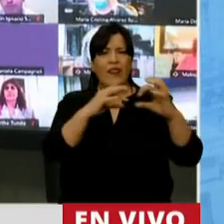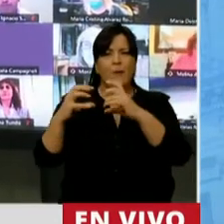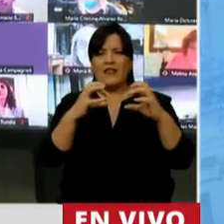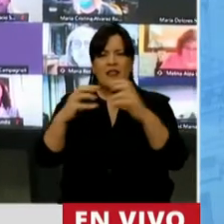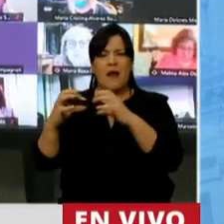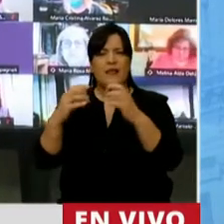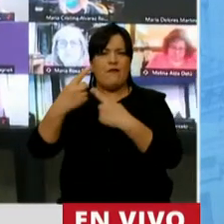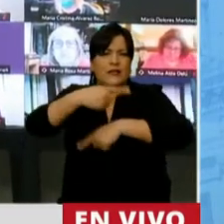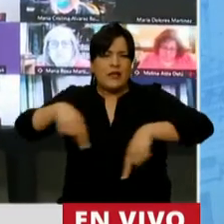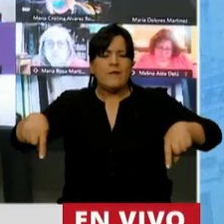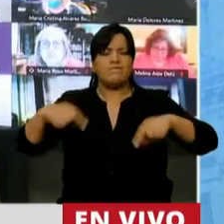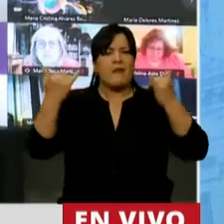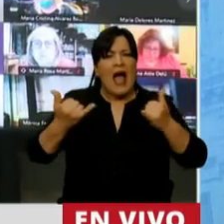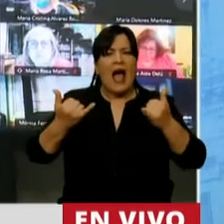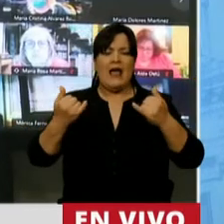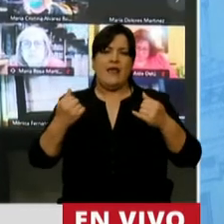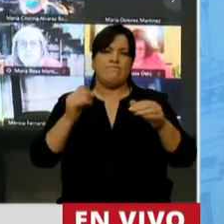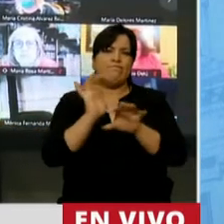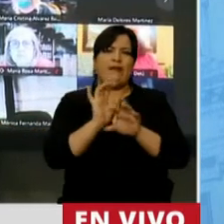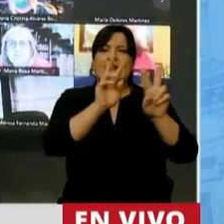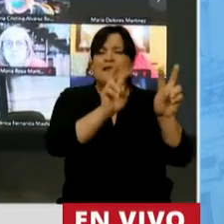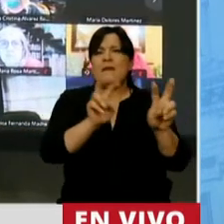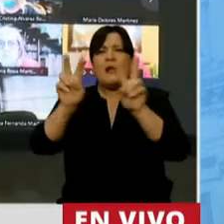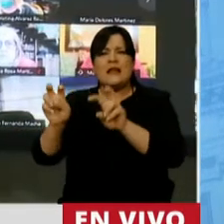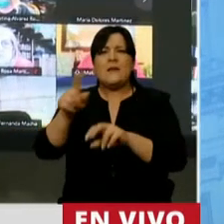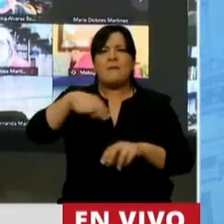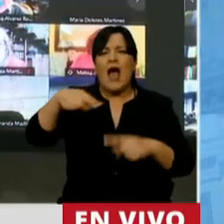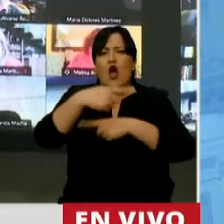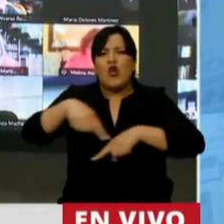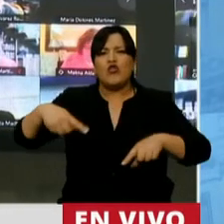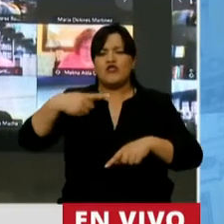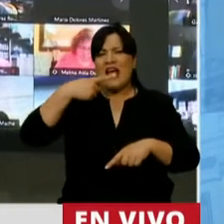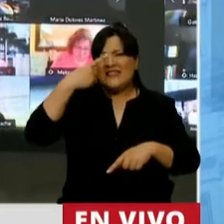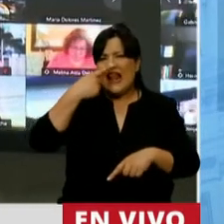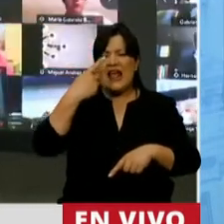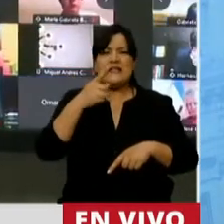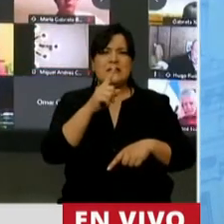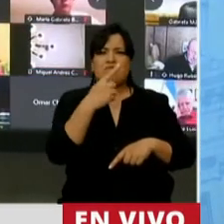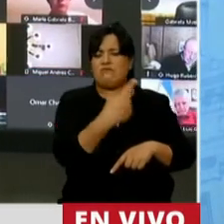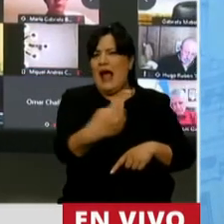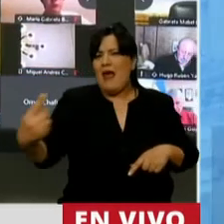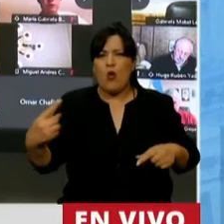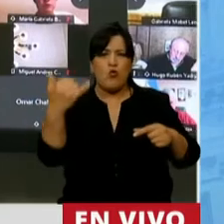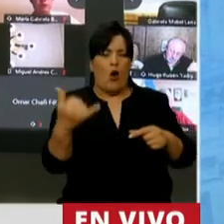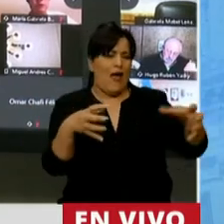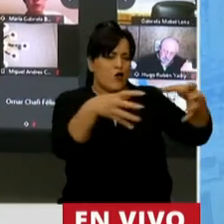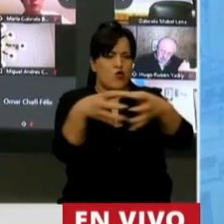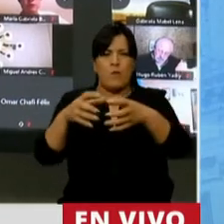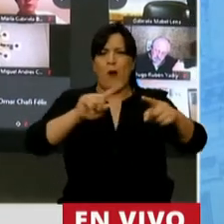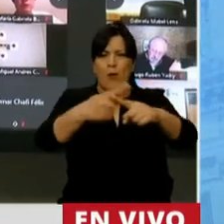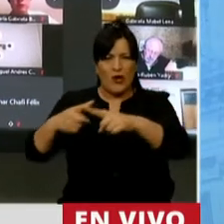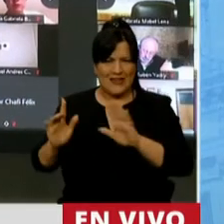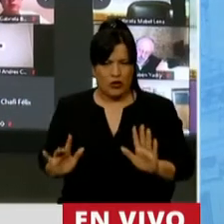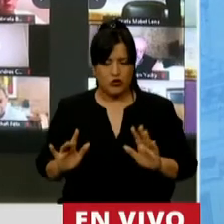blanco sobre negro respecto de qué intereses representa cada una de las bancadas que componen este Congreso.